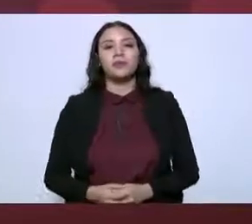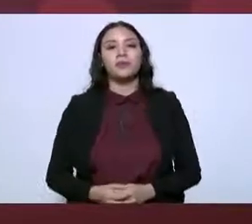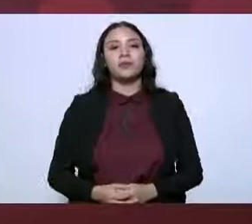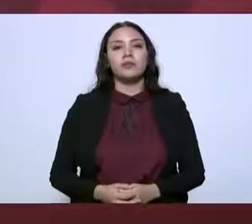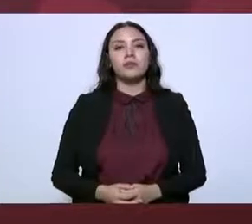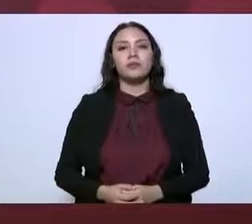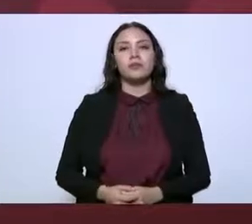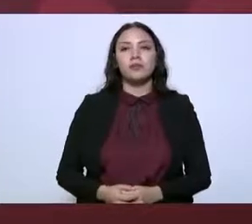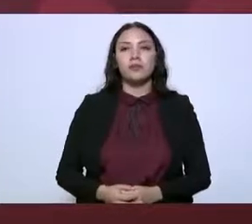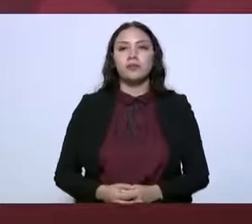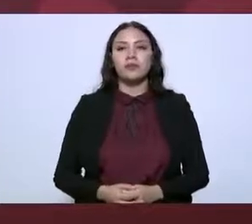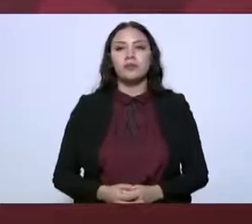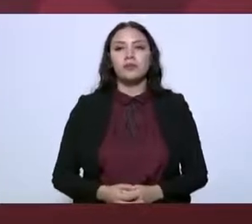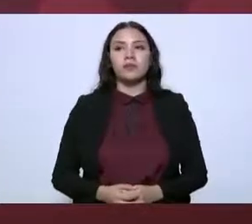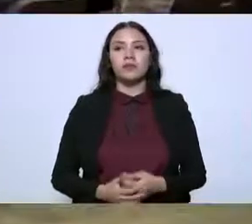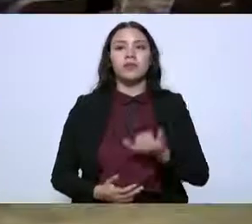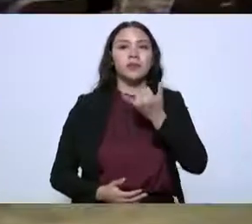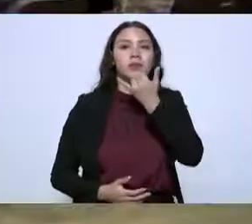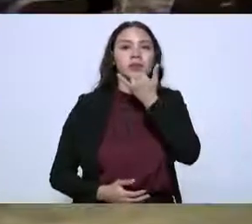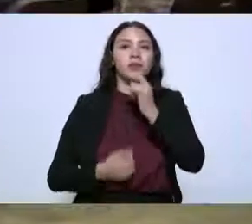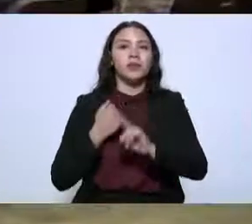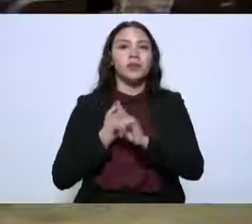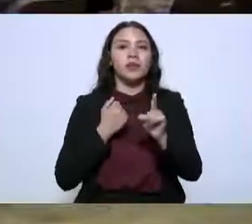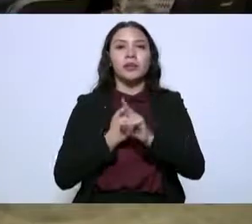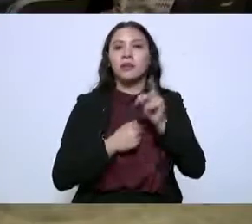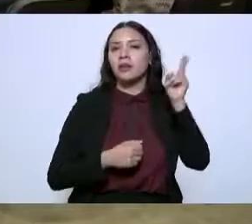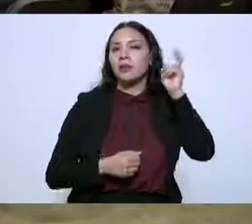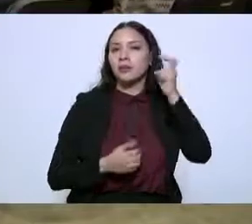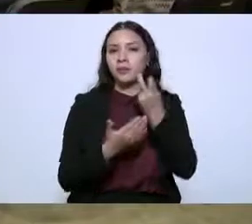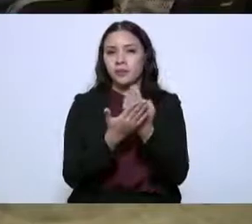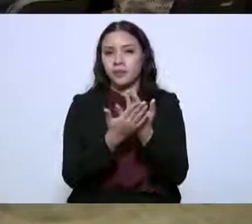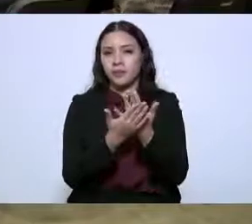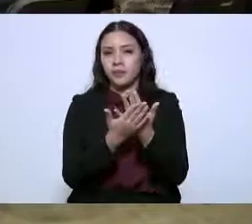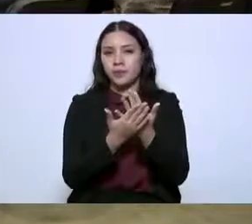Buenas noches, compañeros. Gracias.